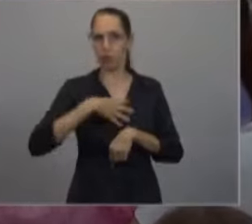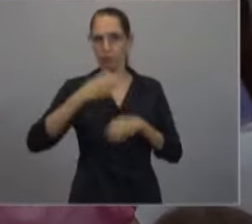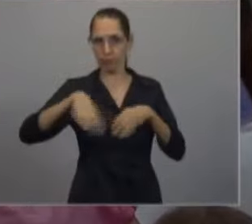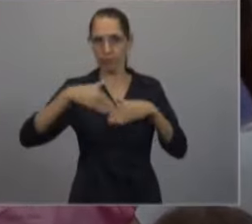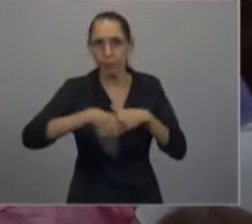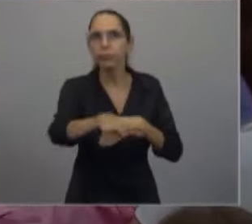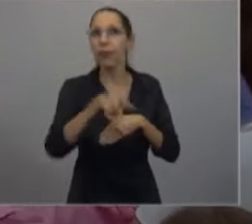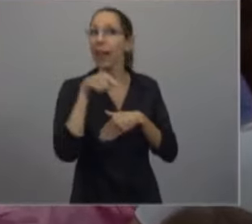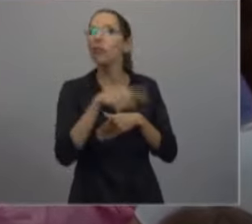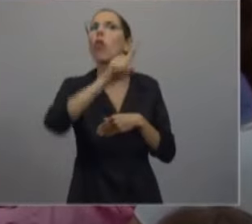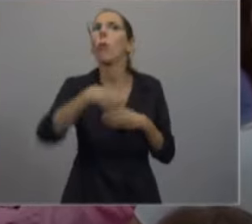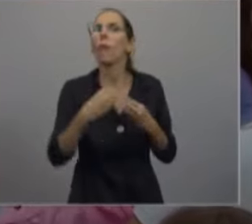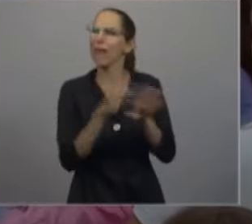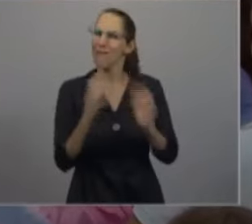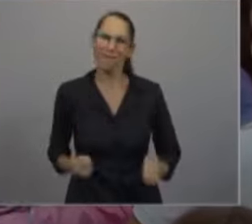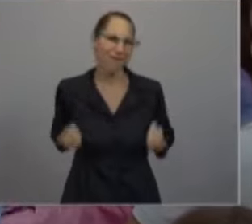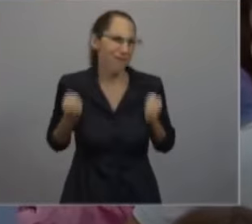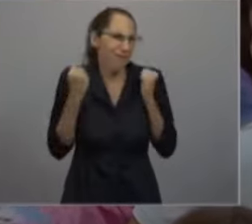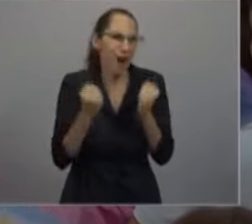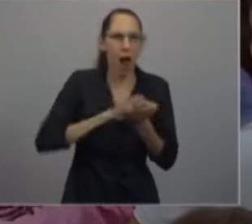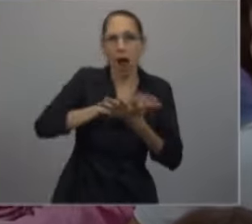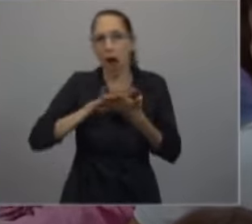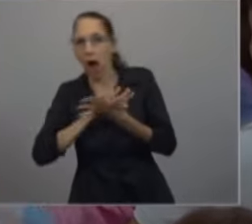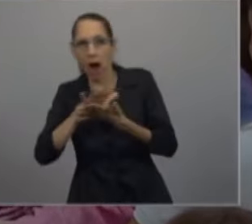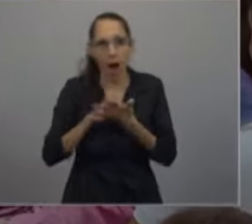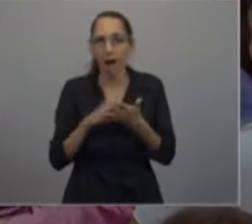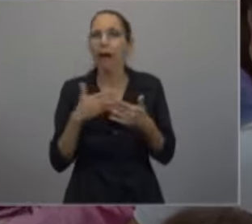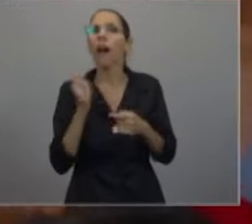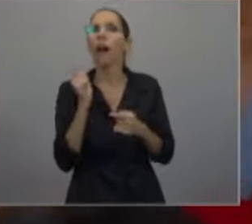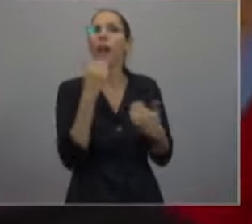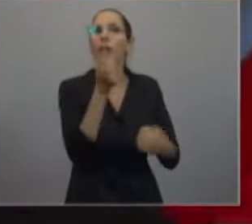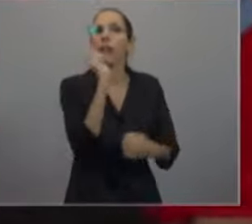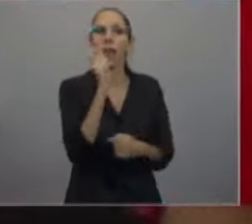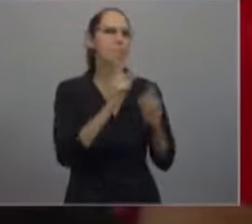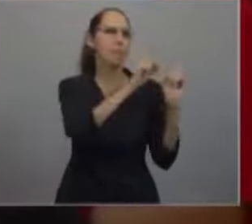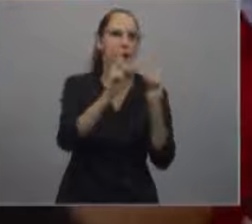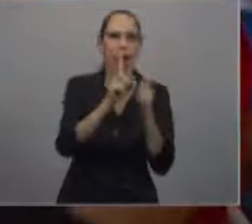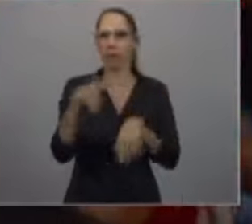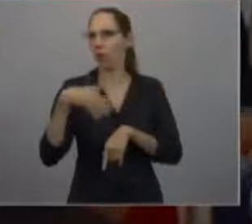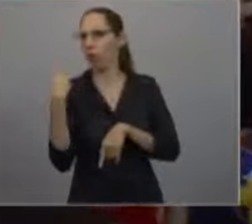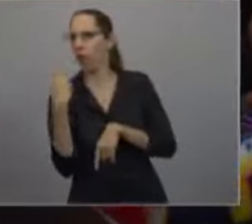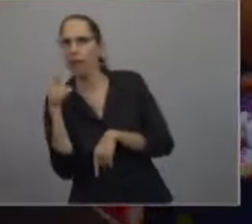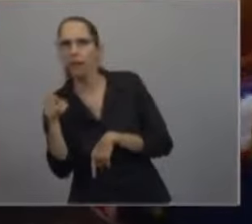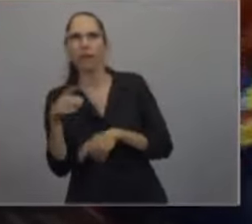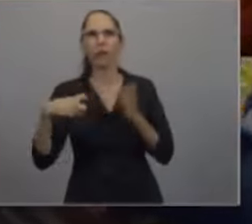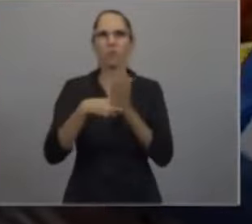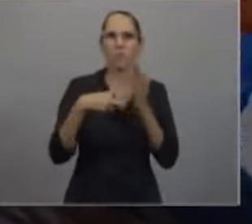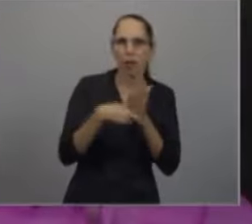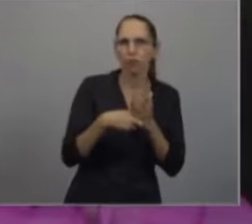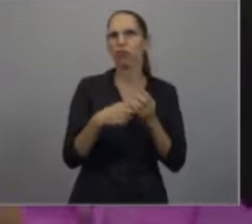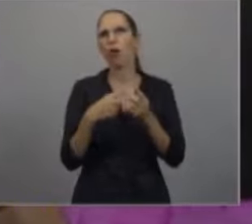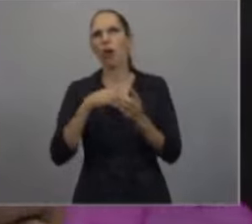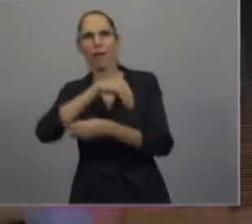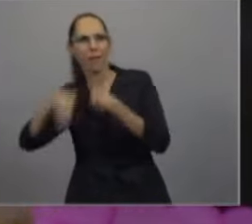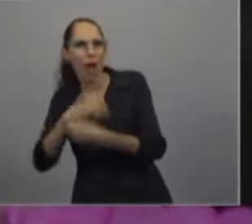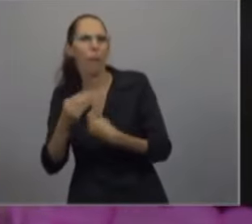enorme, grandísimo, de los maestros, las maestras, los directivos, los inspectores, de